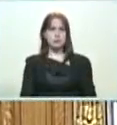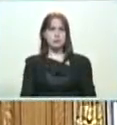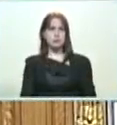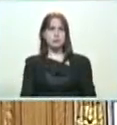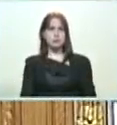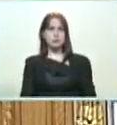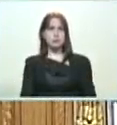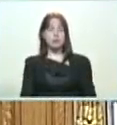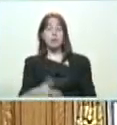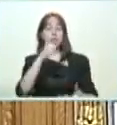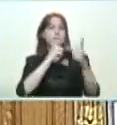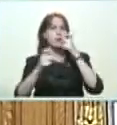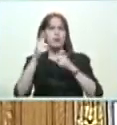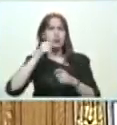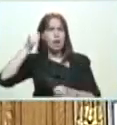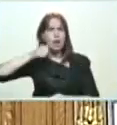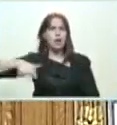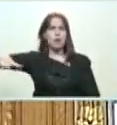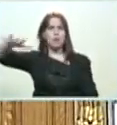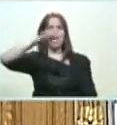vamos a consultar al pueblo.